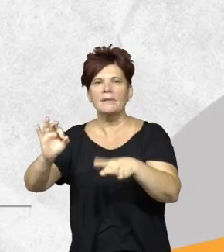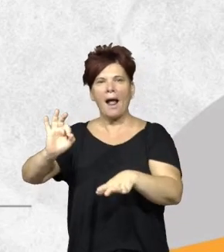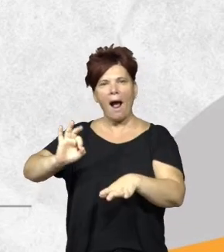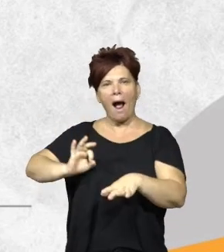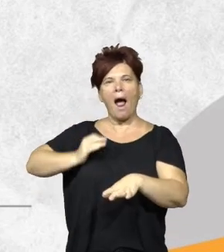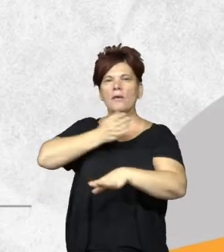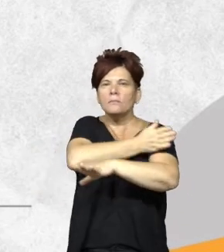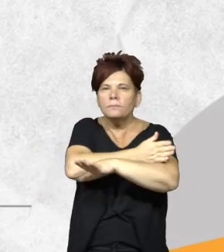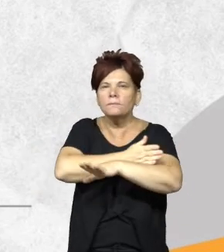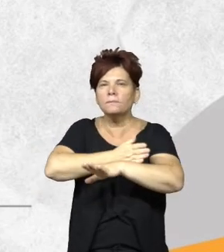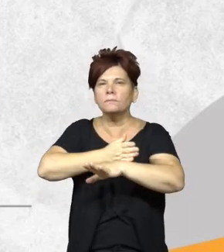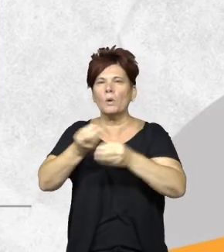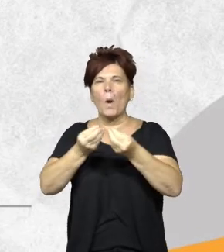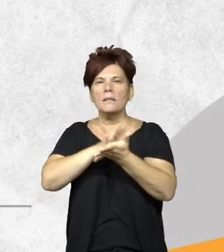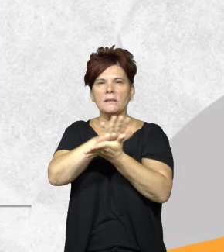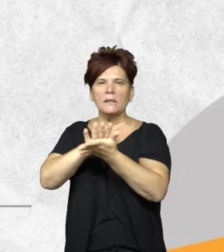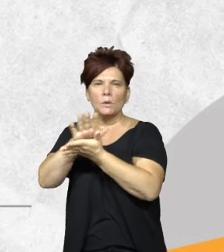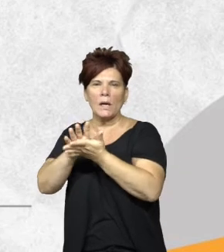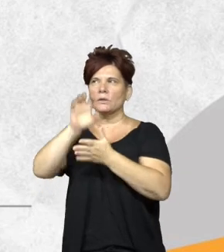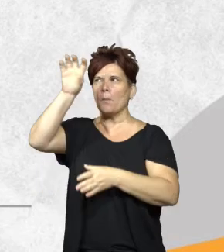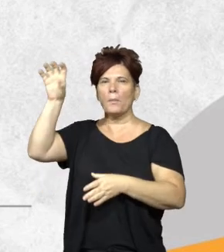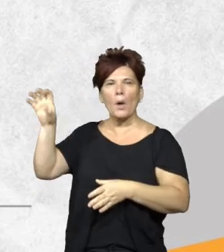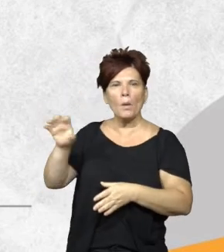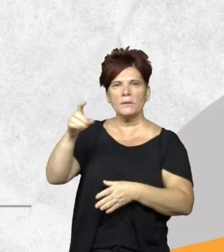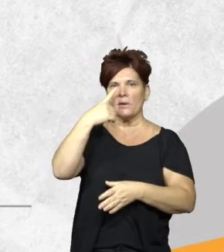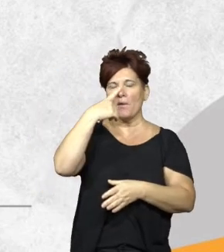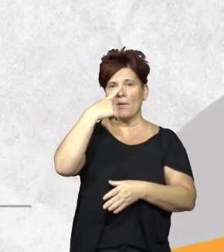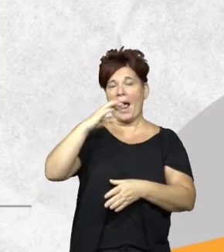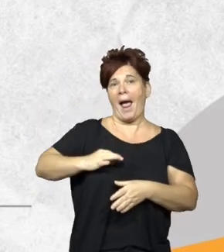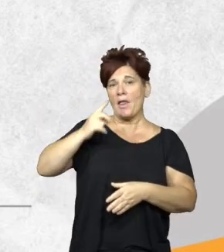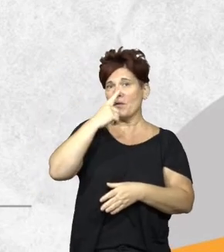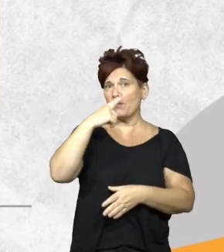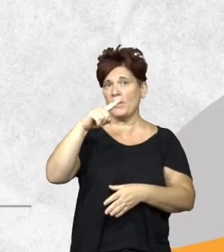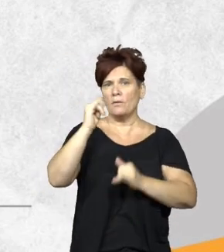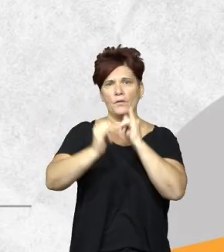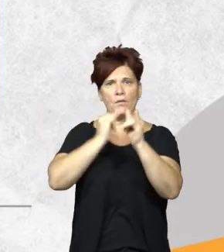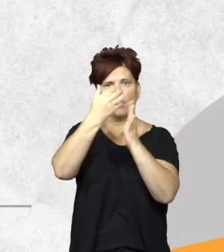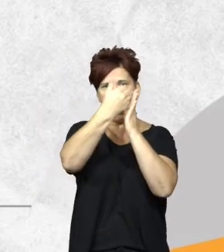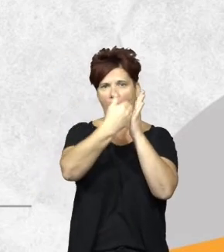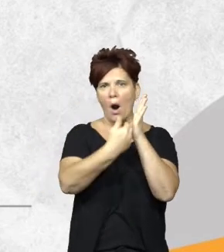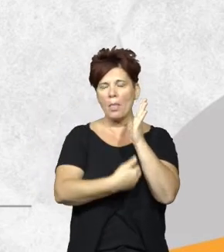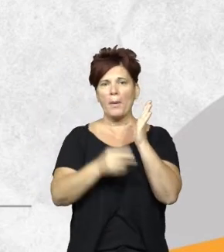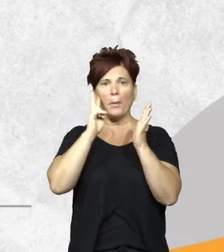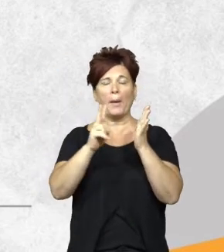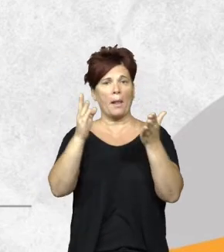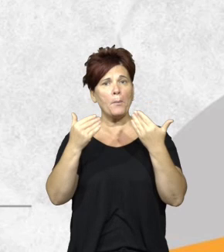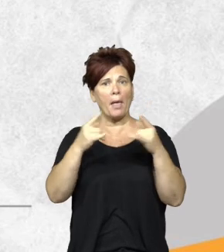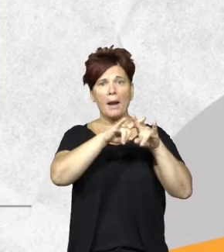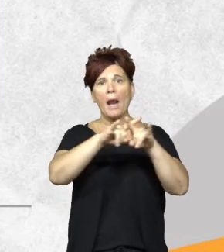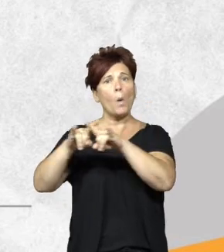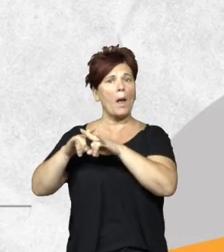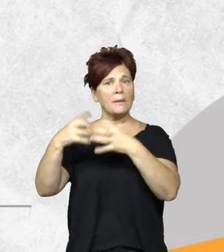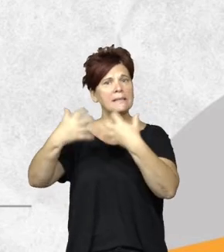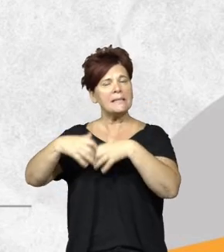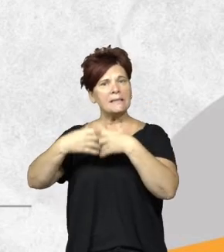en las distintas provincias en las distintas regiones y también al final de año realizamos un informe que lo pueden ver en la página web del